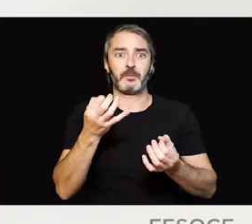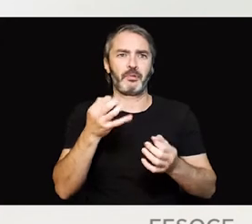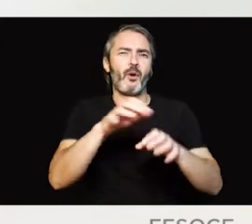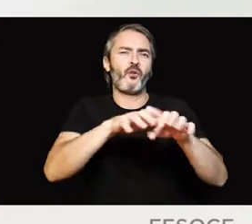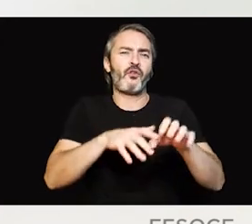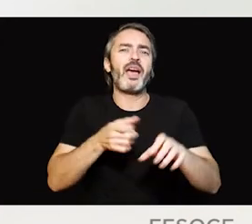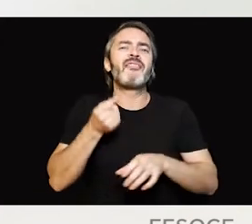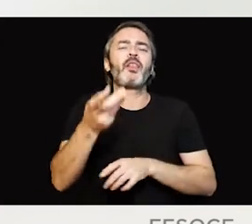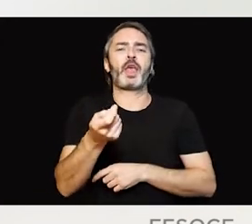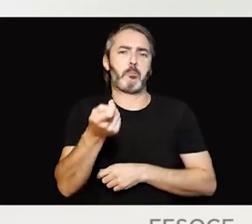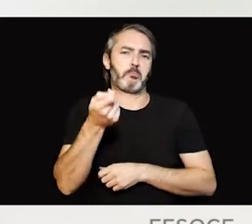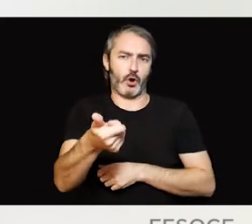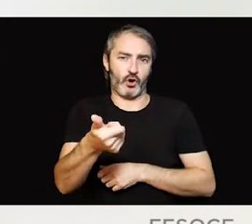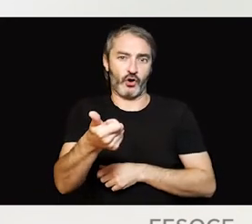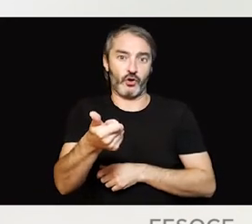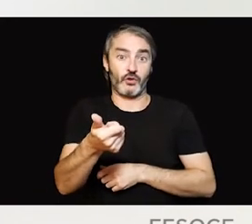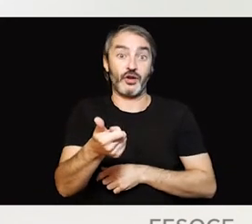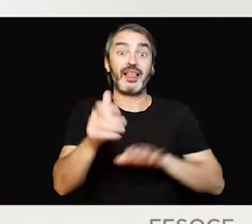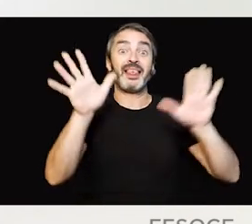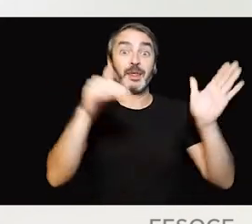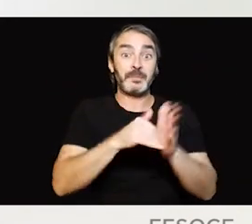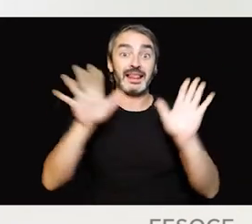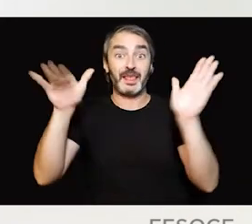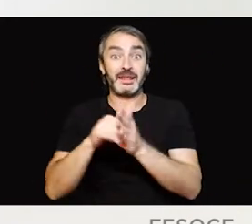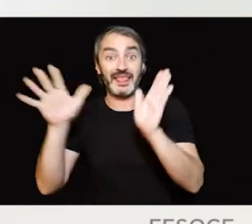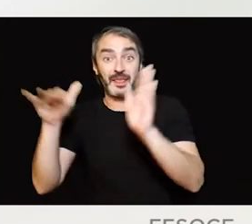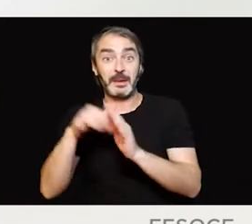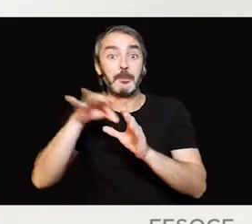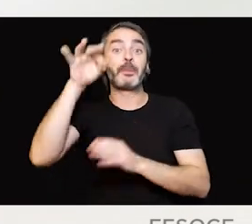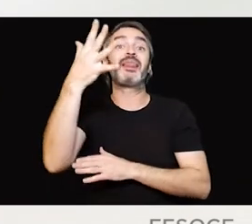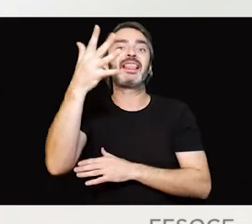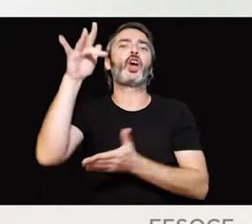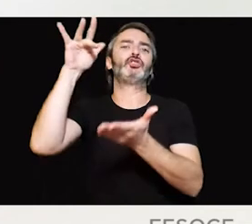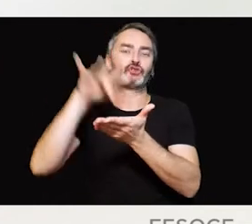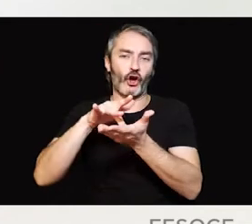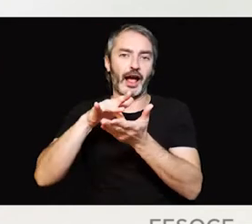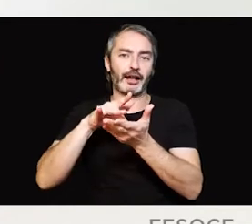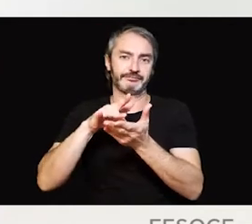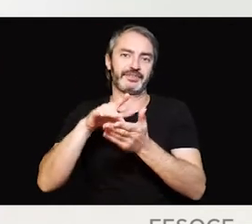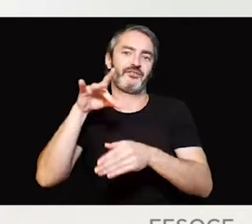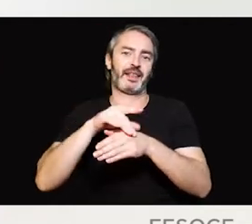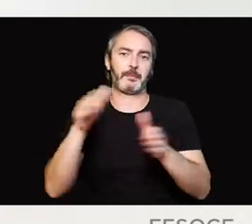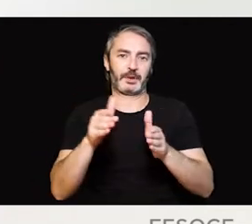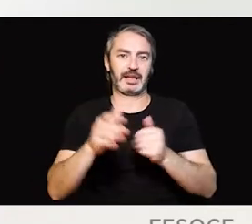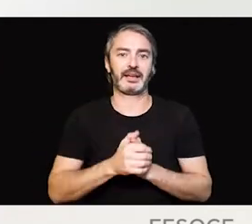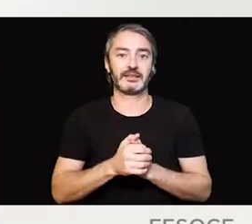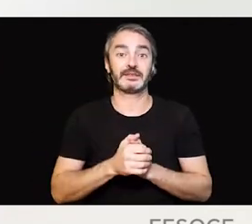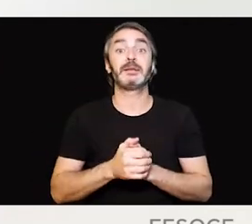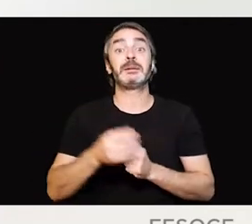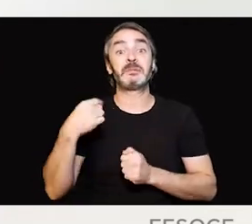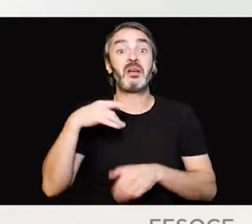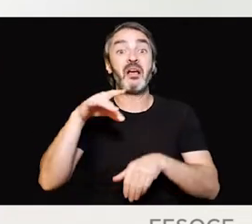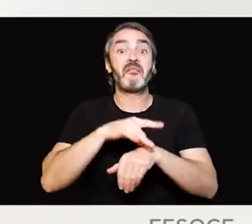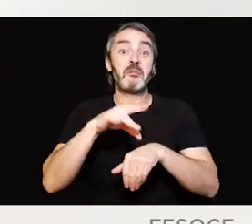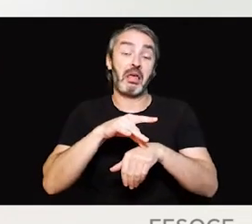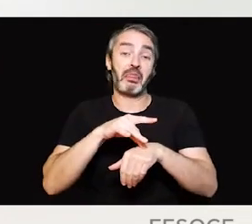frecuencia. Hablamos de menos de 5 casos por cada 10.000 habitantes. Y bien, cada una de estas enfermedades